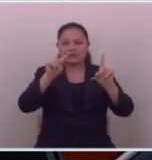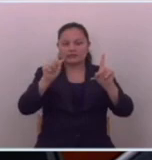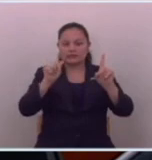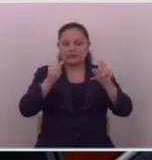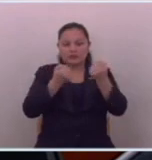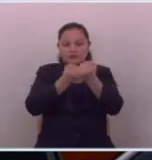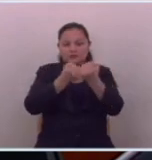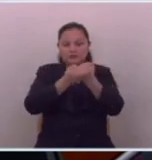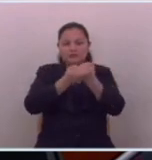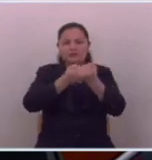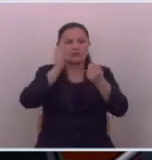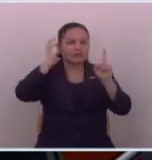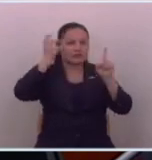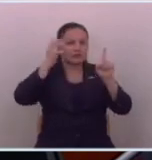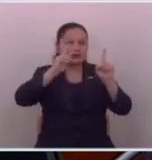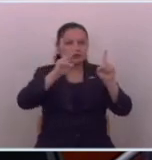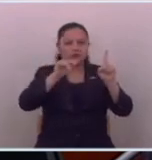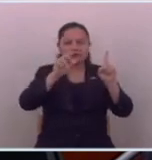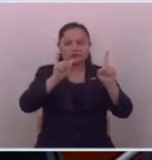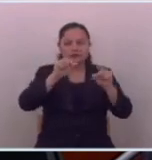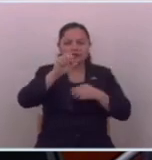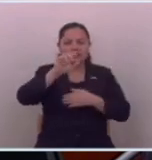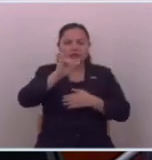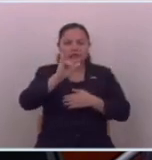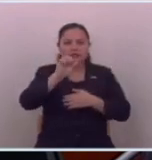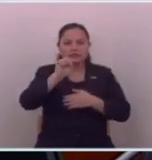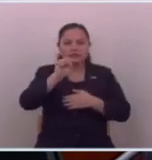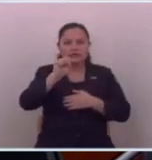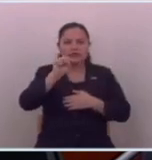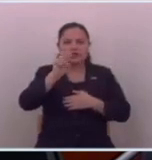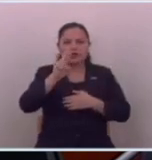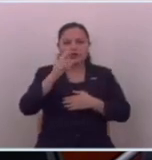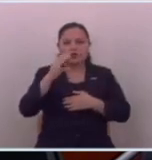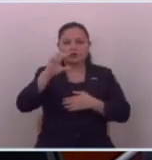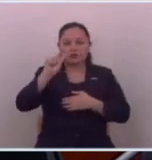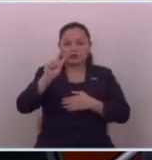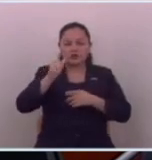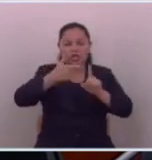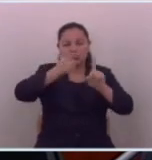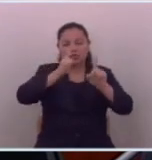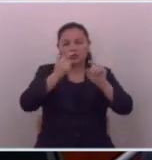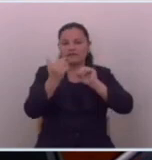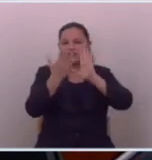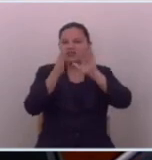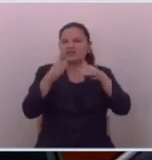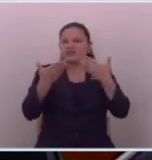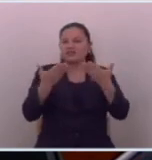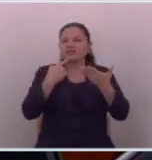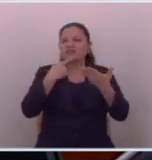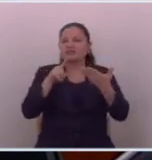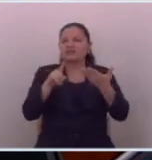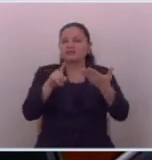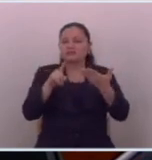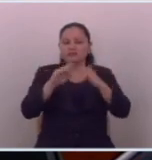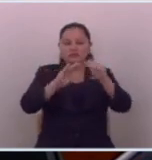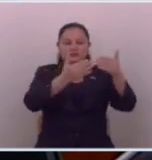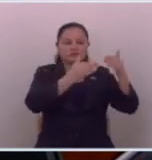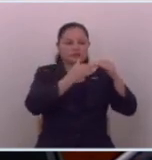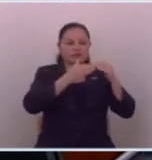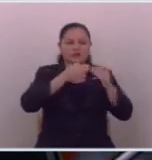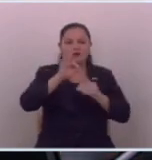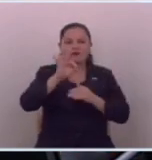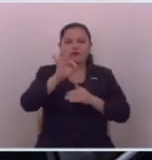colaborador de radio maya visión y ese uca asesinado frente la colonia